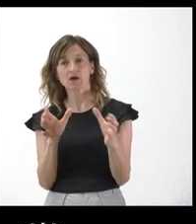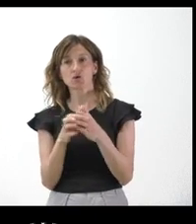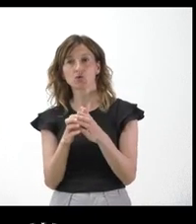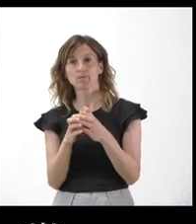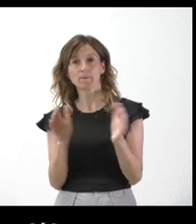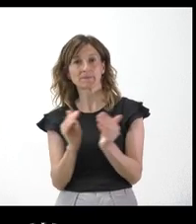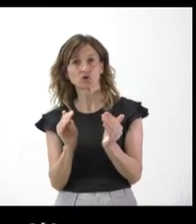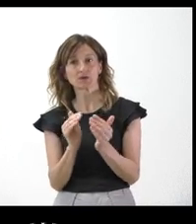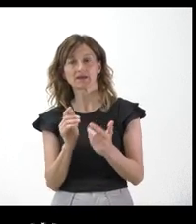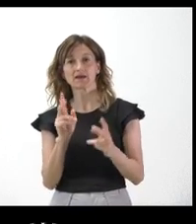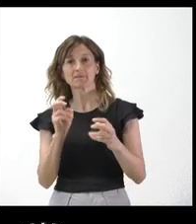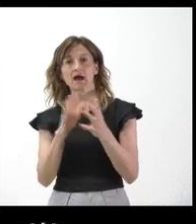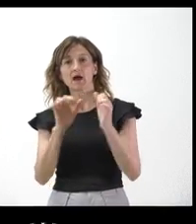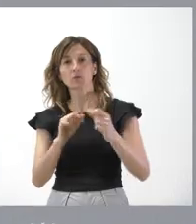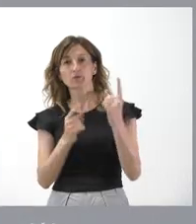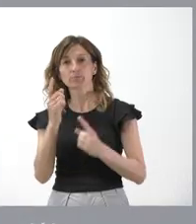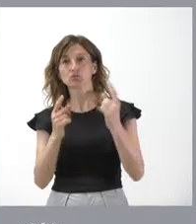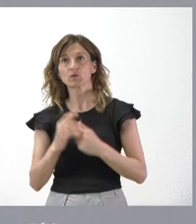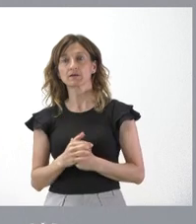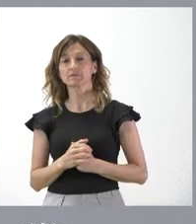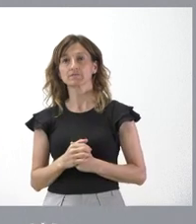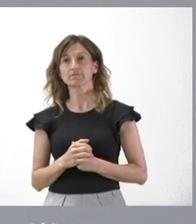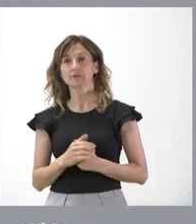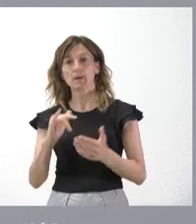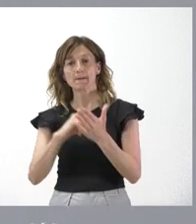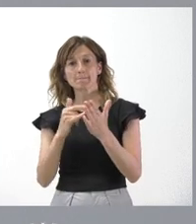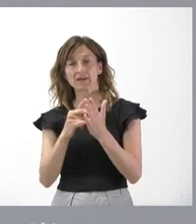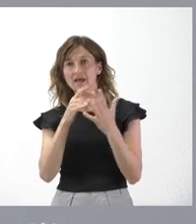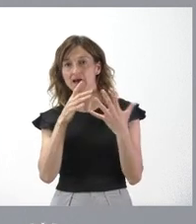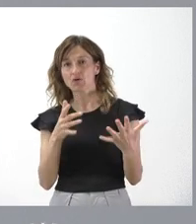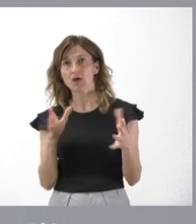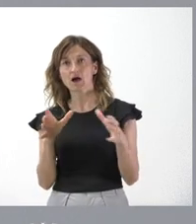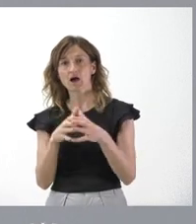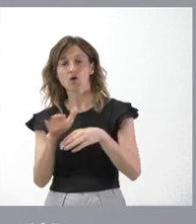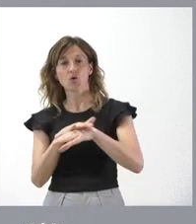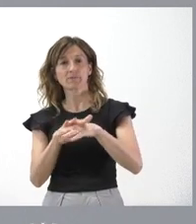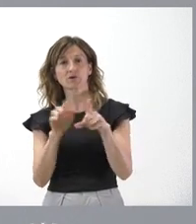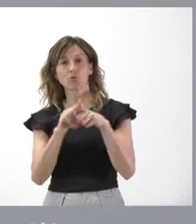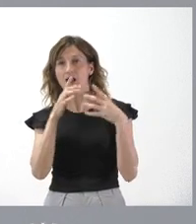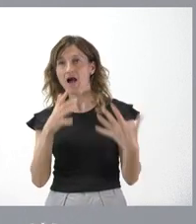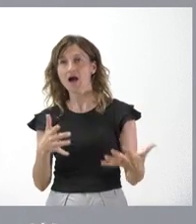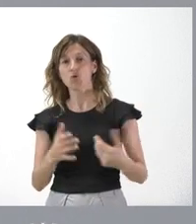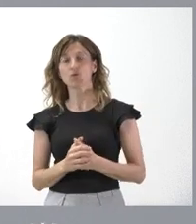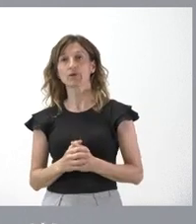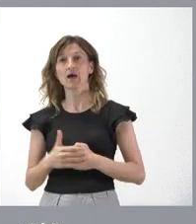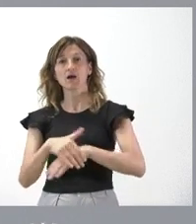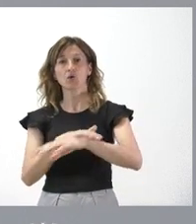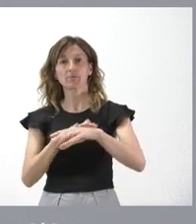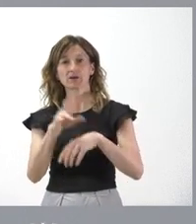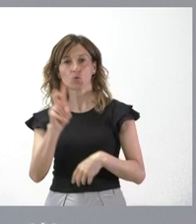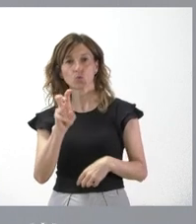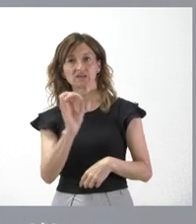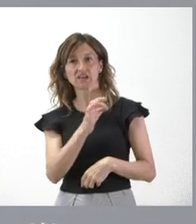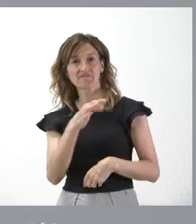minoría con acuerdos puntuales. Nuestro mejor plan a día de hoy es un gobierno como el que tenemos que es un gobierno útil y